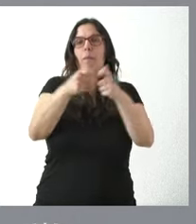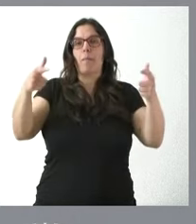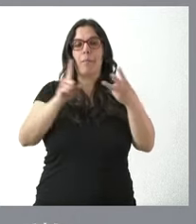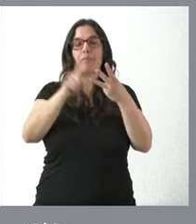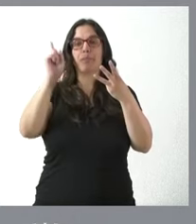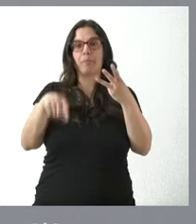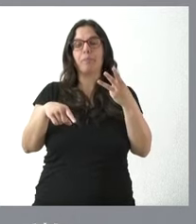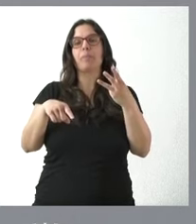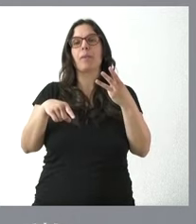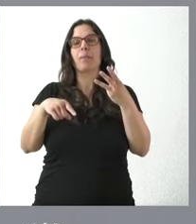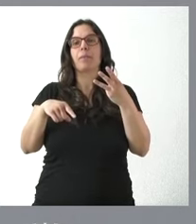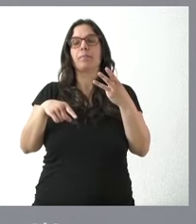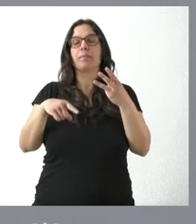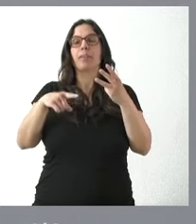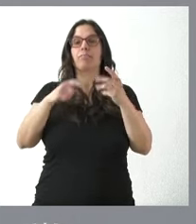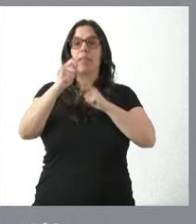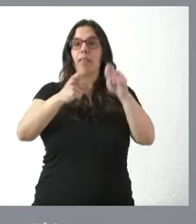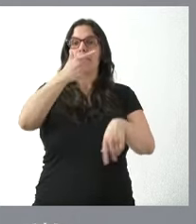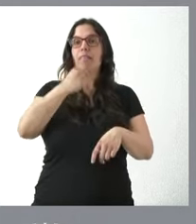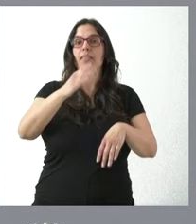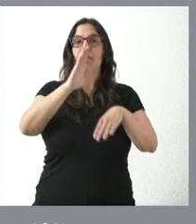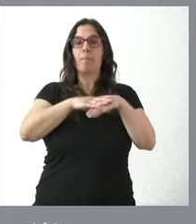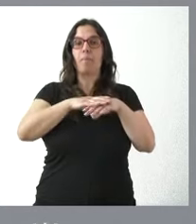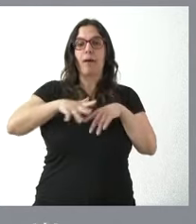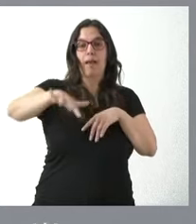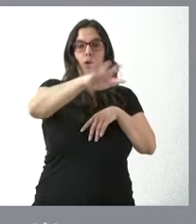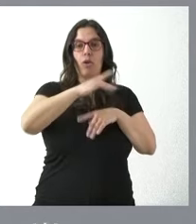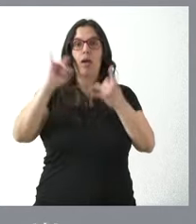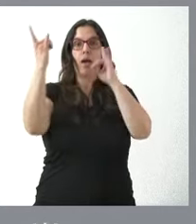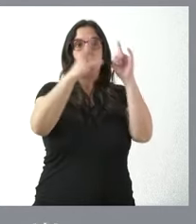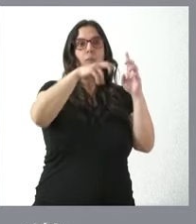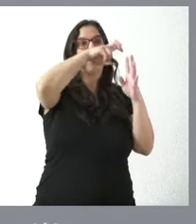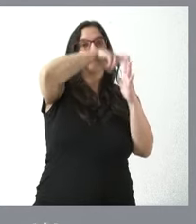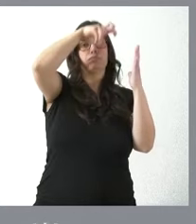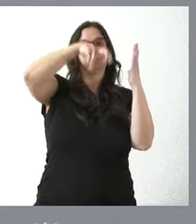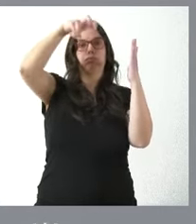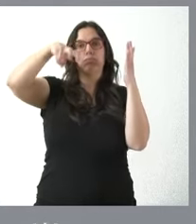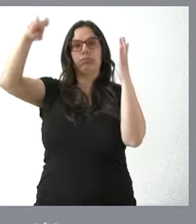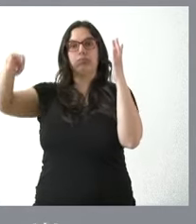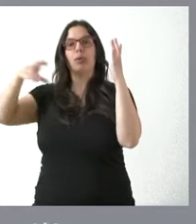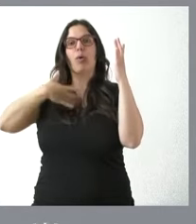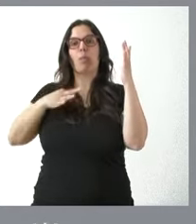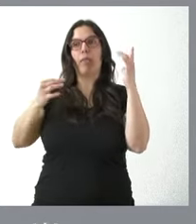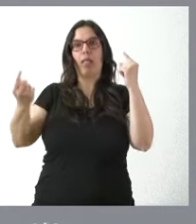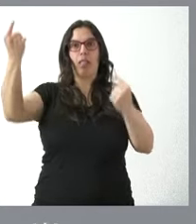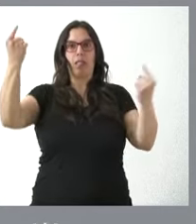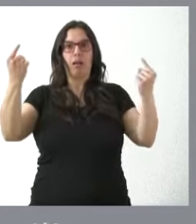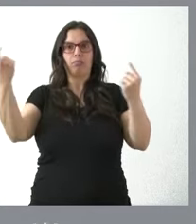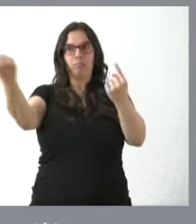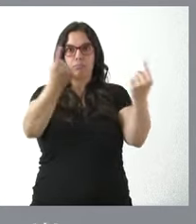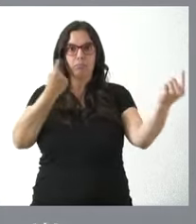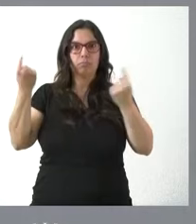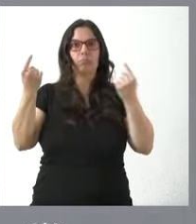conectividad para favorecer la continuidad de la superficie arbolada y la comunicación entre núcleos aislados de la